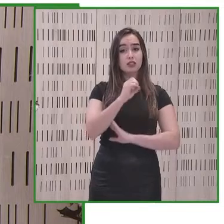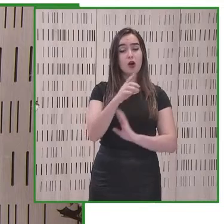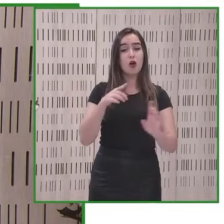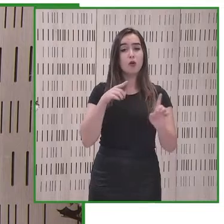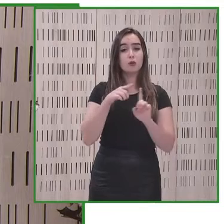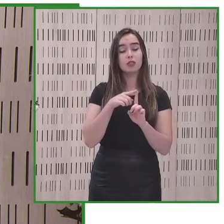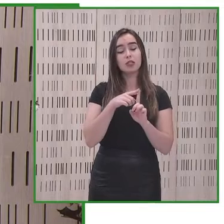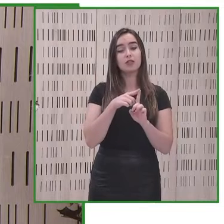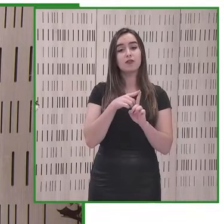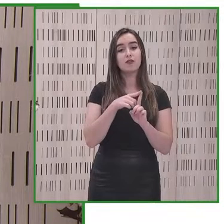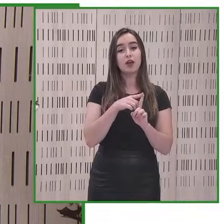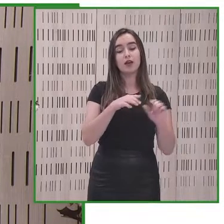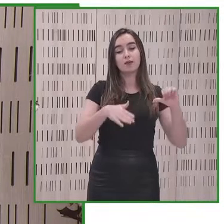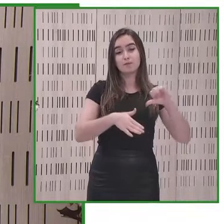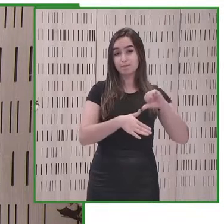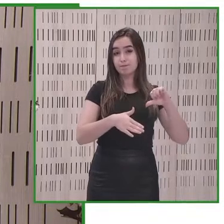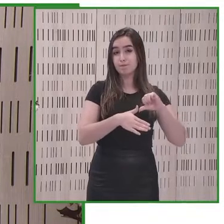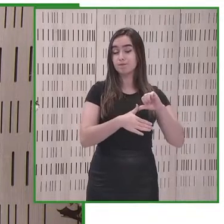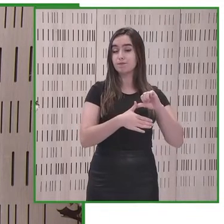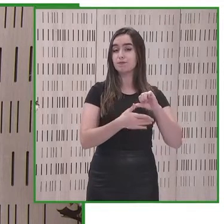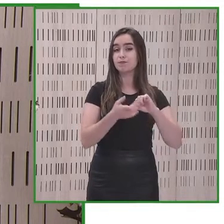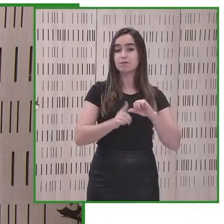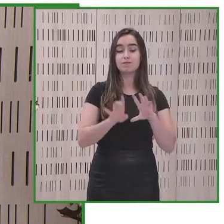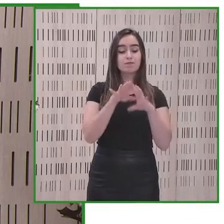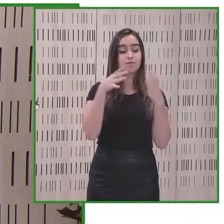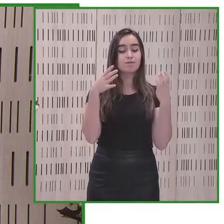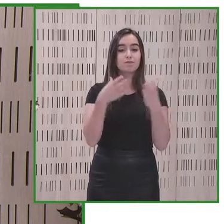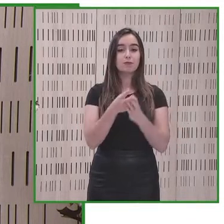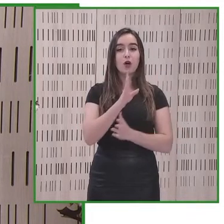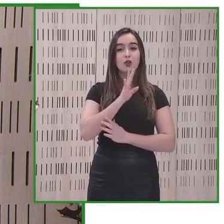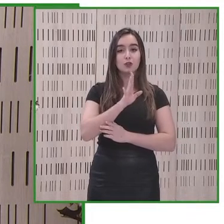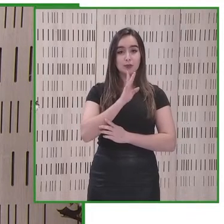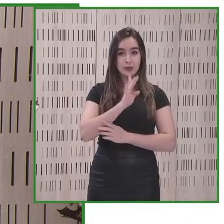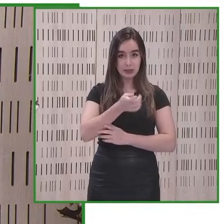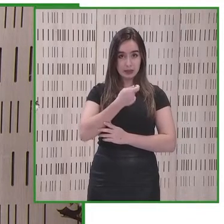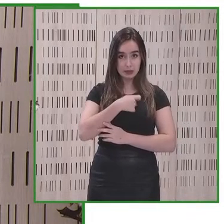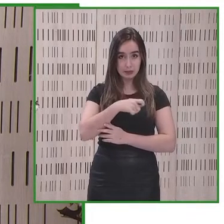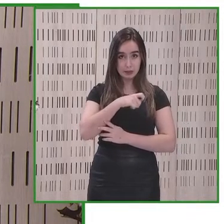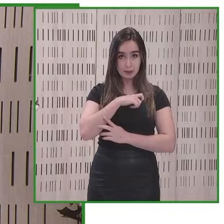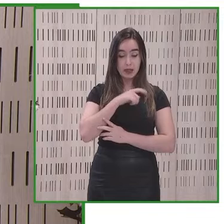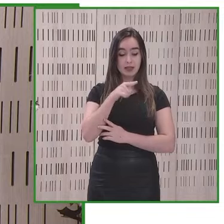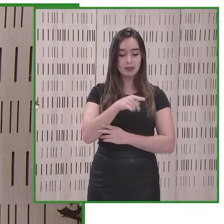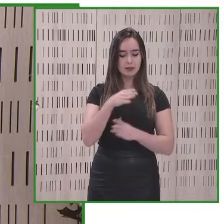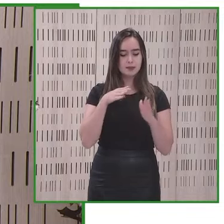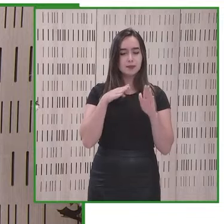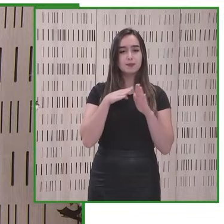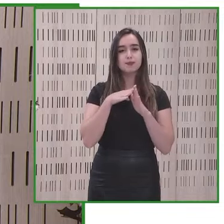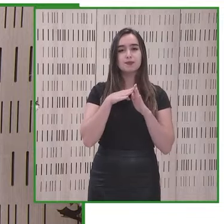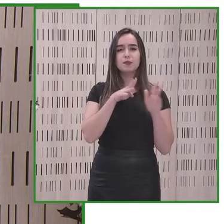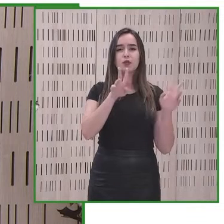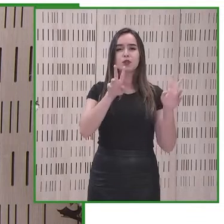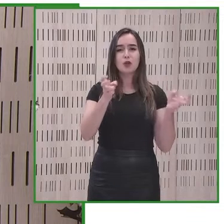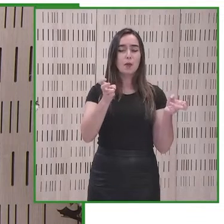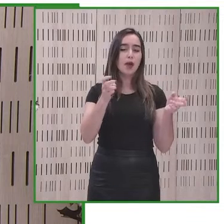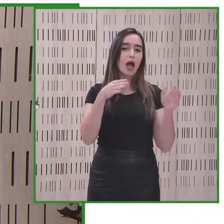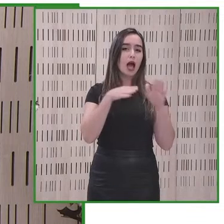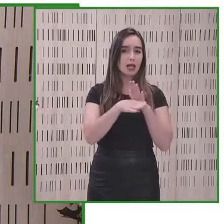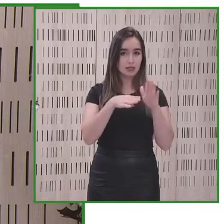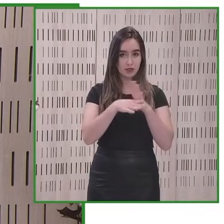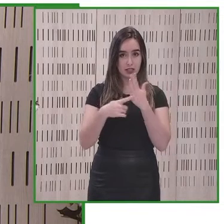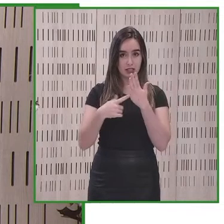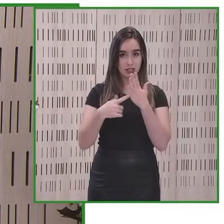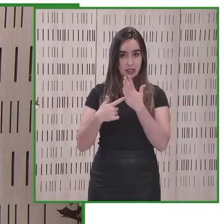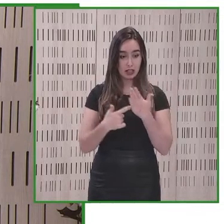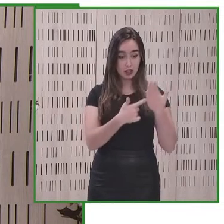hispano parlante que en esta oportunidad se centrará en las temáticas de accesibilidad y tecnología de la información y las